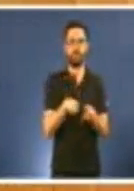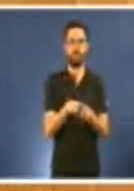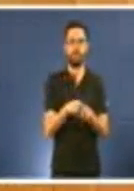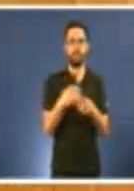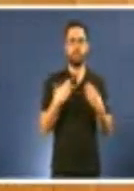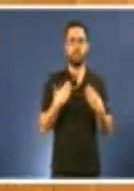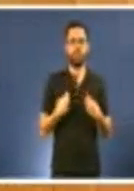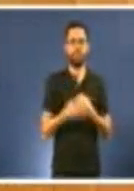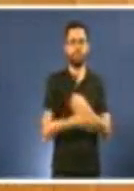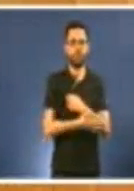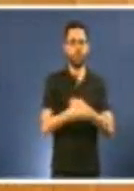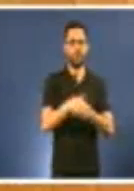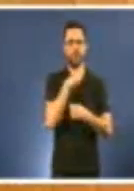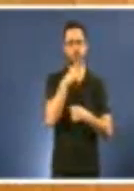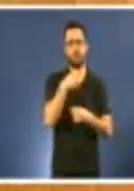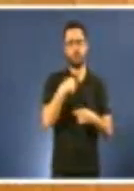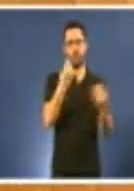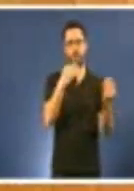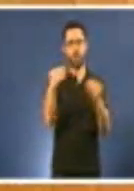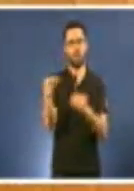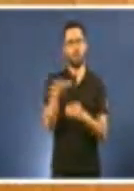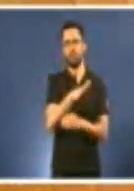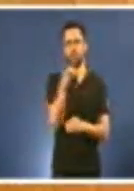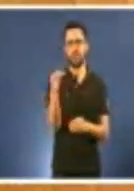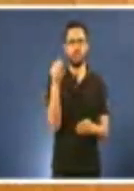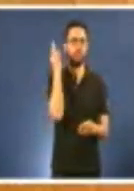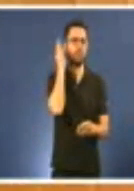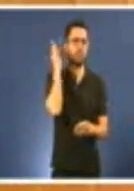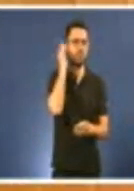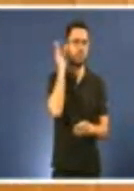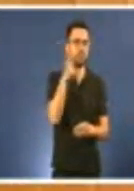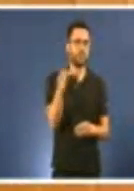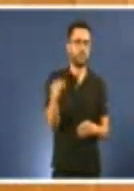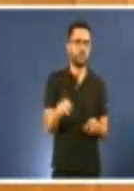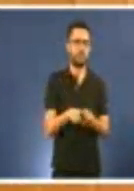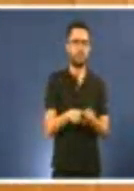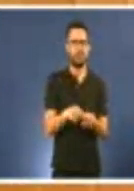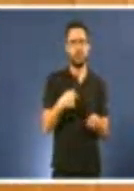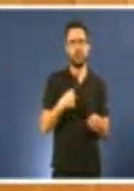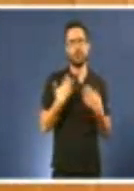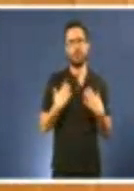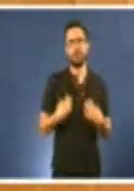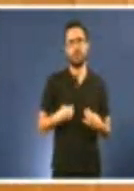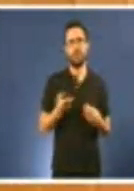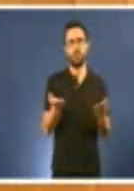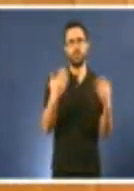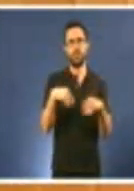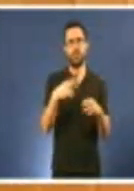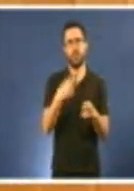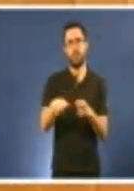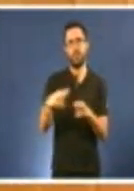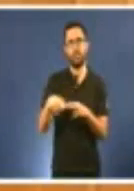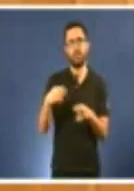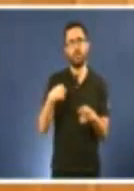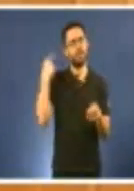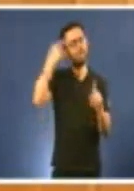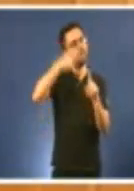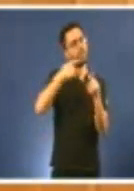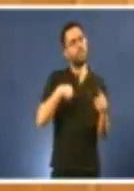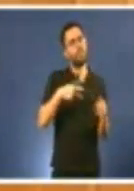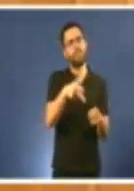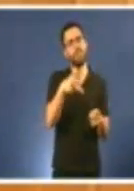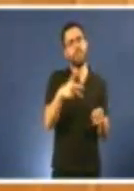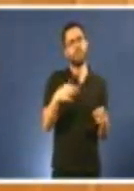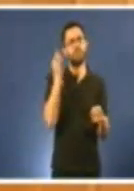muller. Porque por encima é triste que non haxen a sola política tampouco para igualar os dereitos da muller no mundo